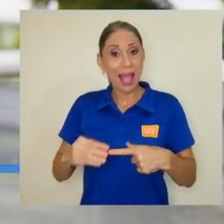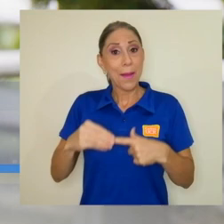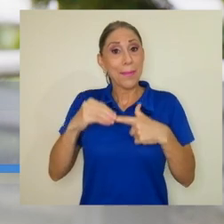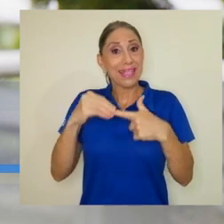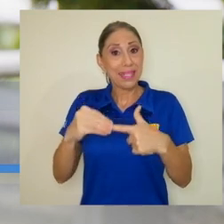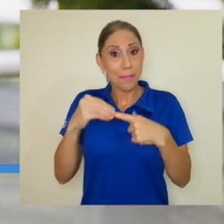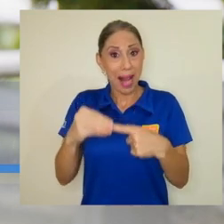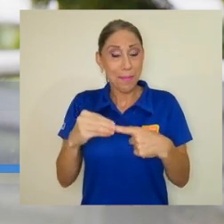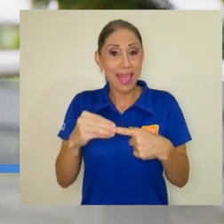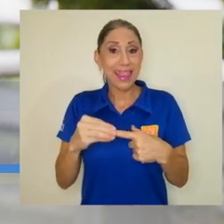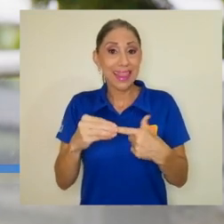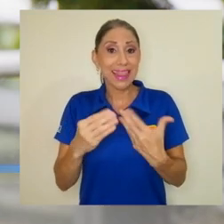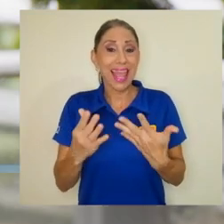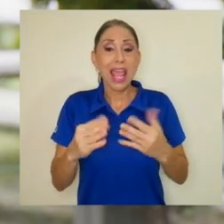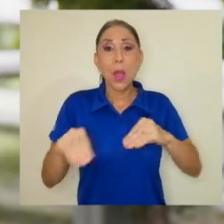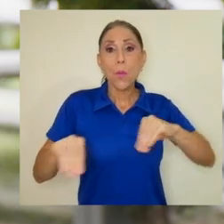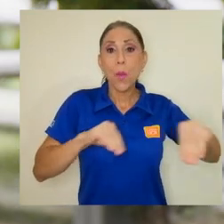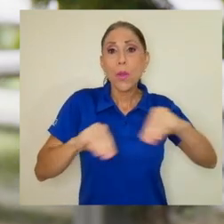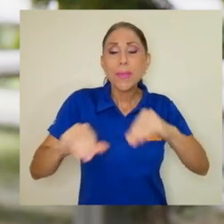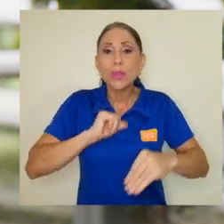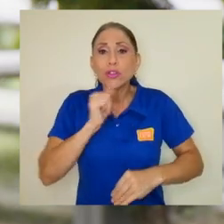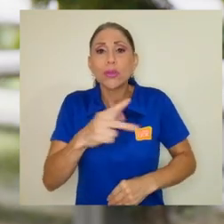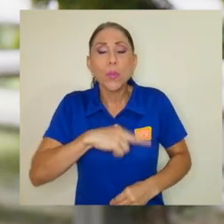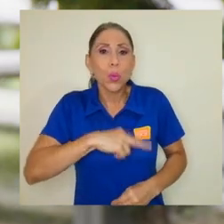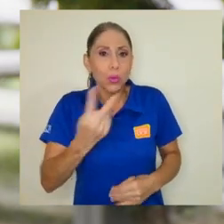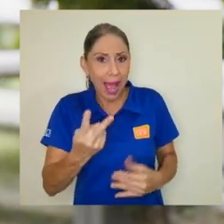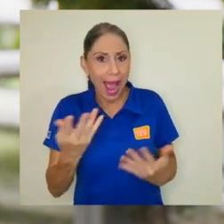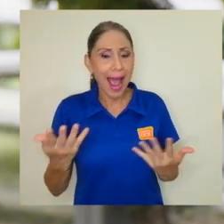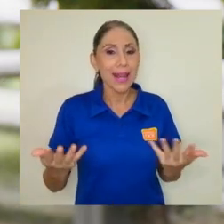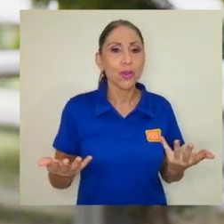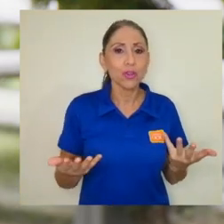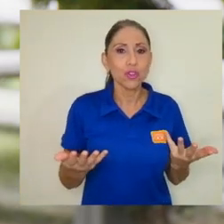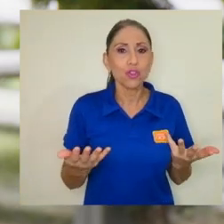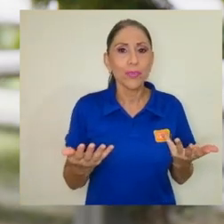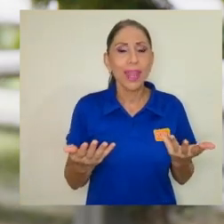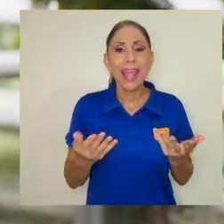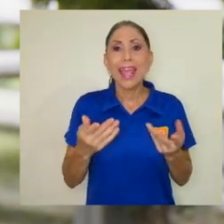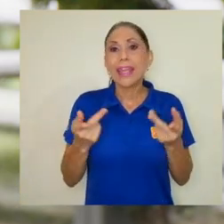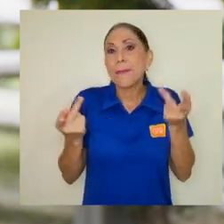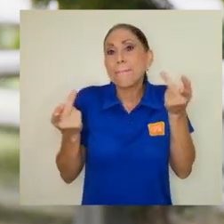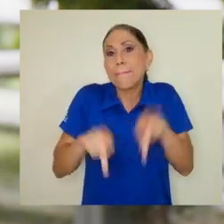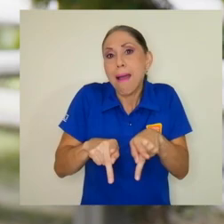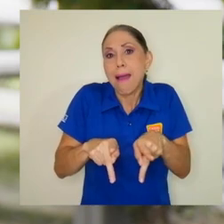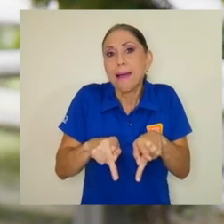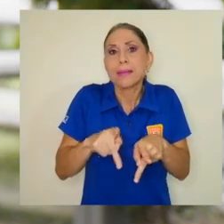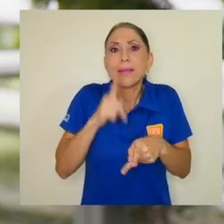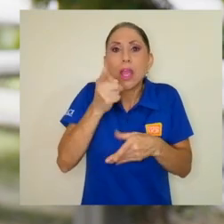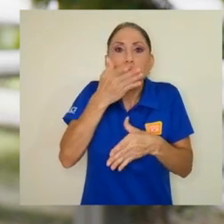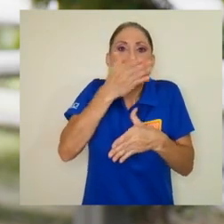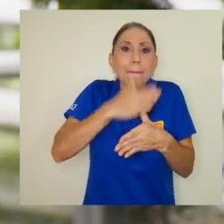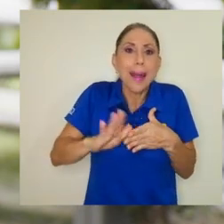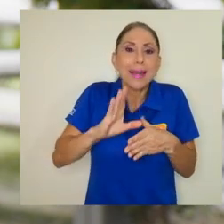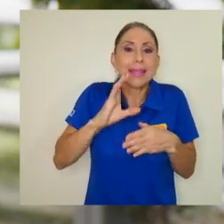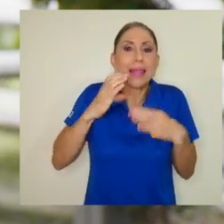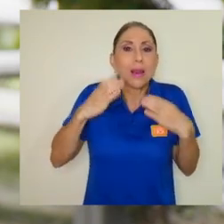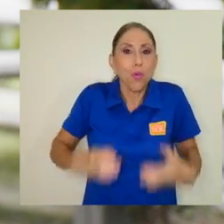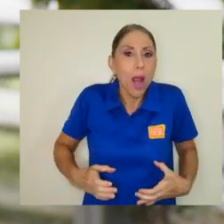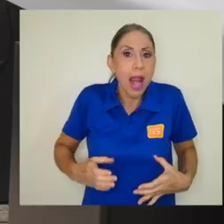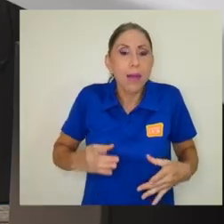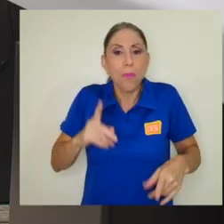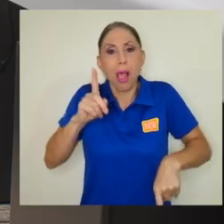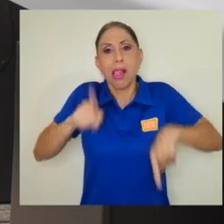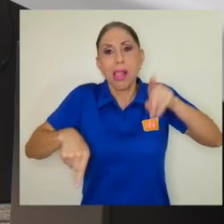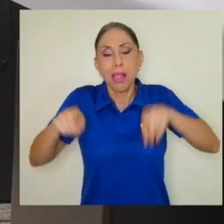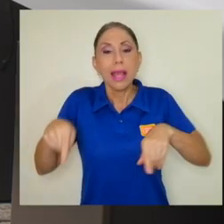principalmente lo que es la corea, que son movimientos involuntarios que fluyen de una parte del cuerpo a otro, de una extremidad a otra.